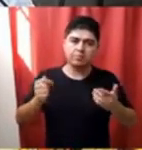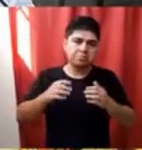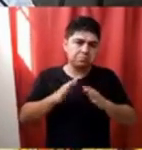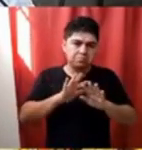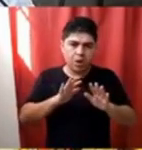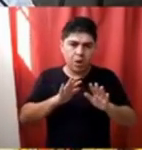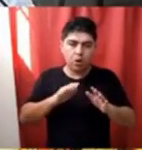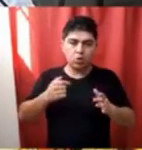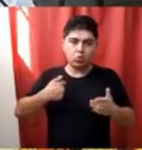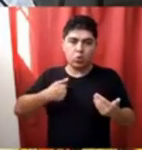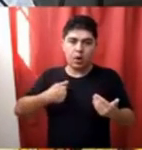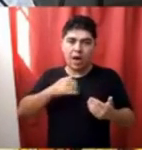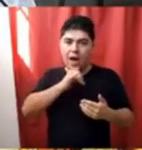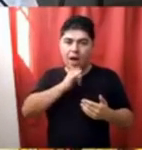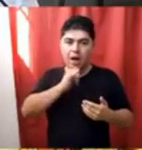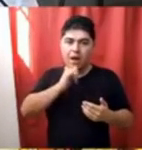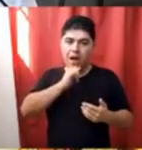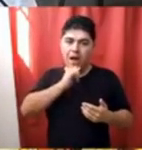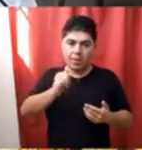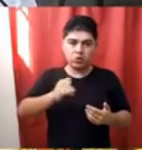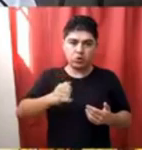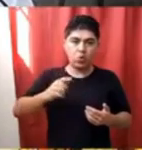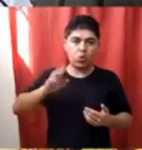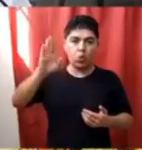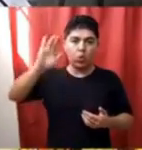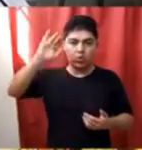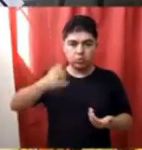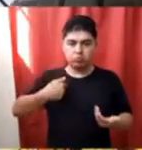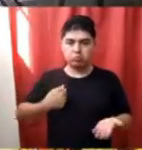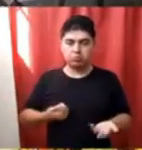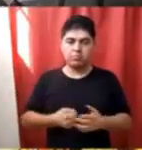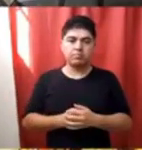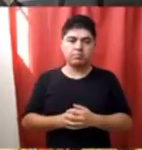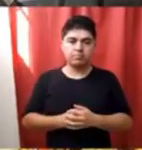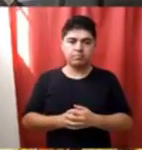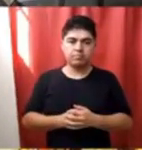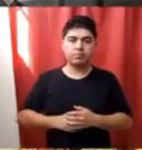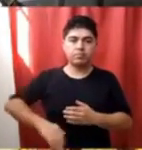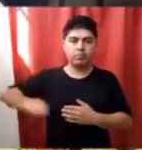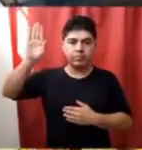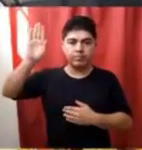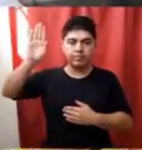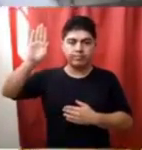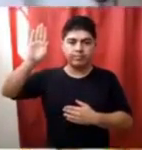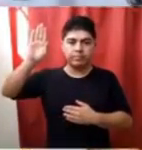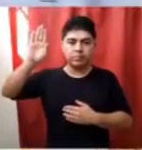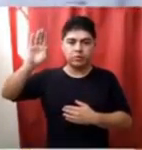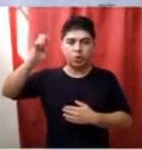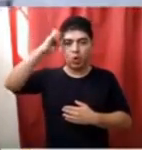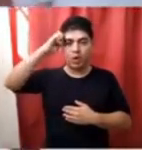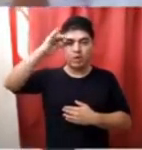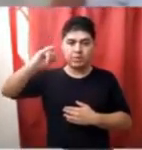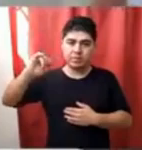voy a reiterar que vamos a acompañar este proyecto. Gracias, señora. Bien, lo pongo a votación en términos generales. Voto